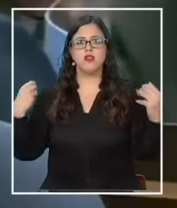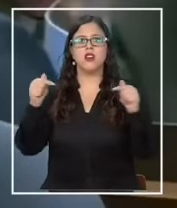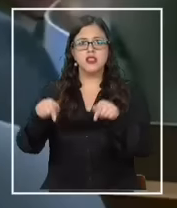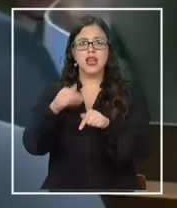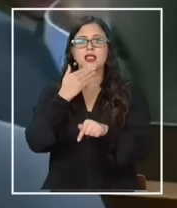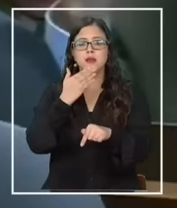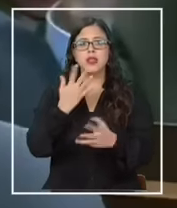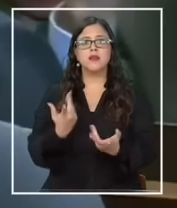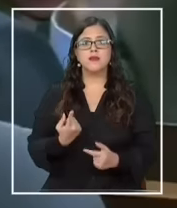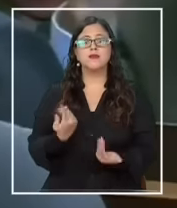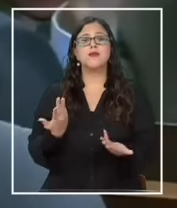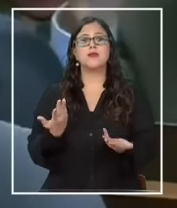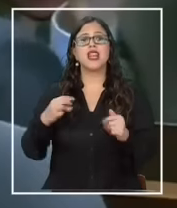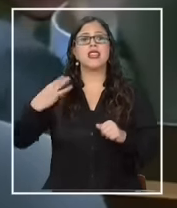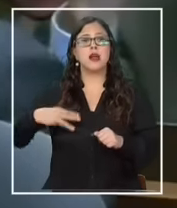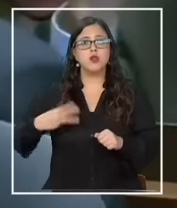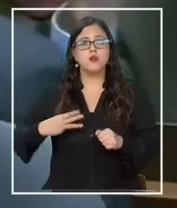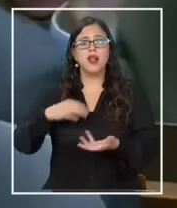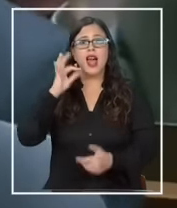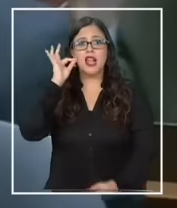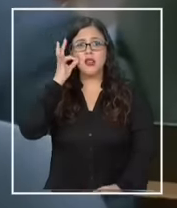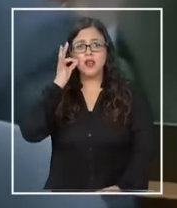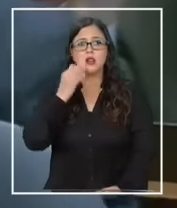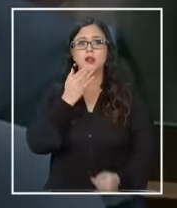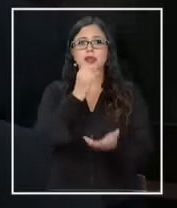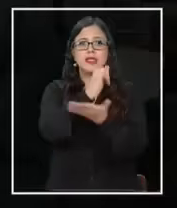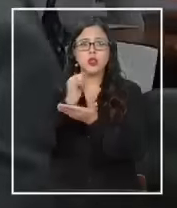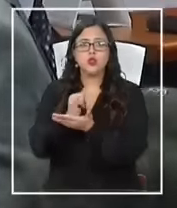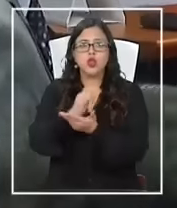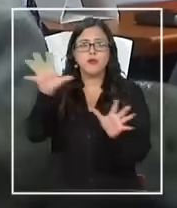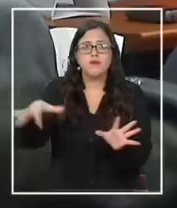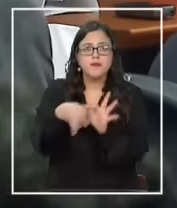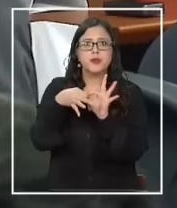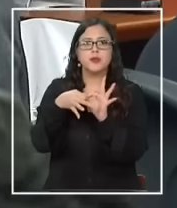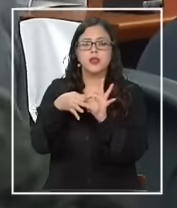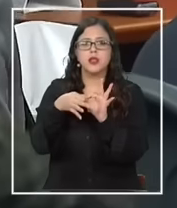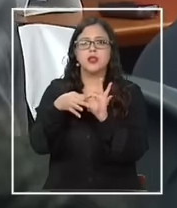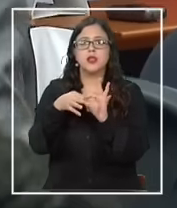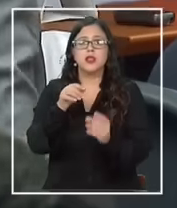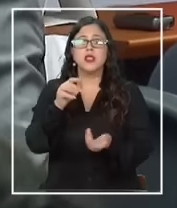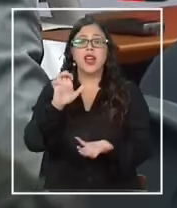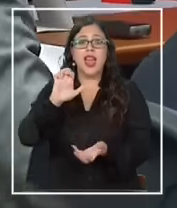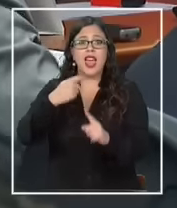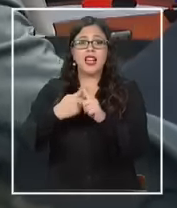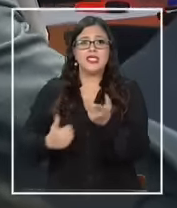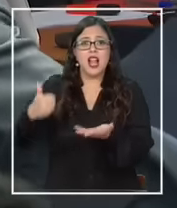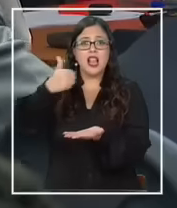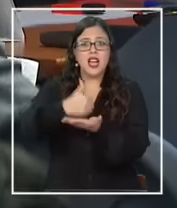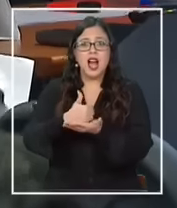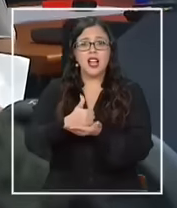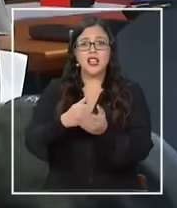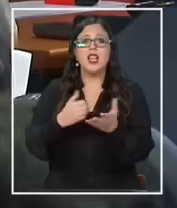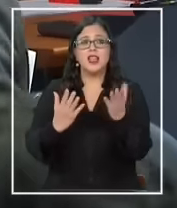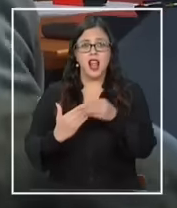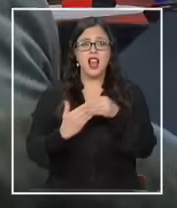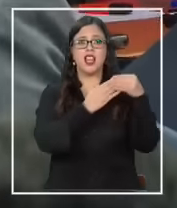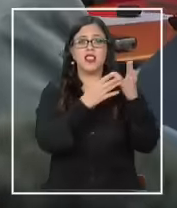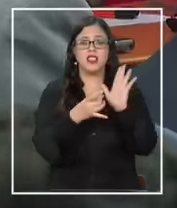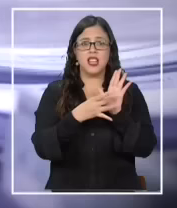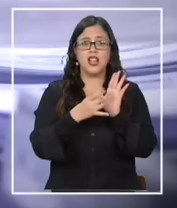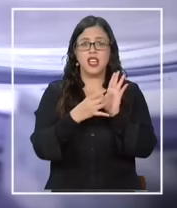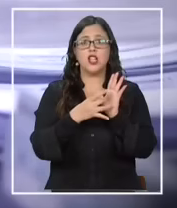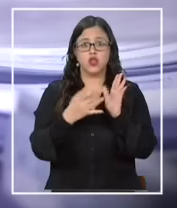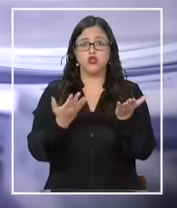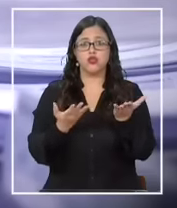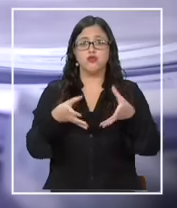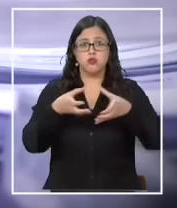a la municipalidad de Vitacura y a las entidades vinculadas a ella. Torrealba, como asegura la Fiscalía, es el líder de una organización criminal con la